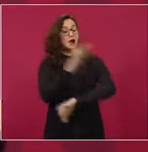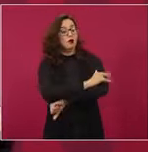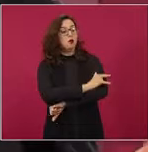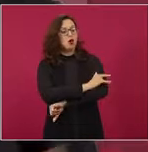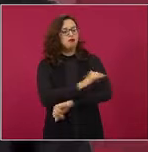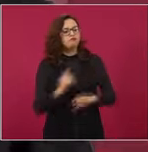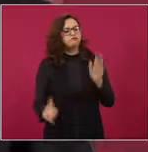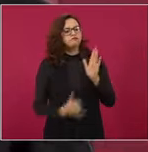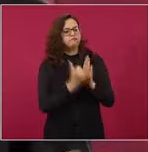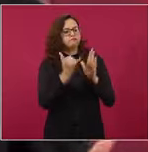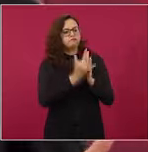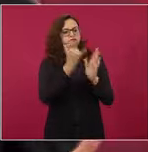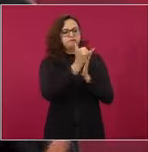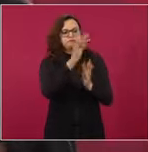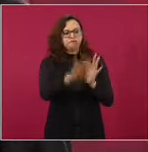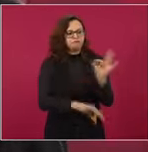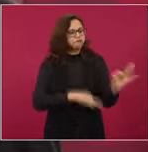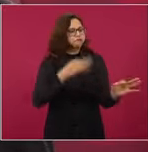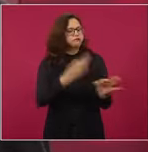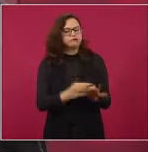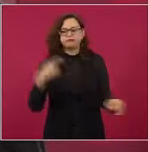de calidad,